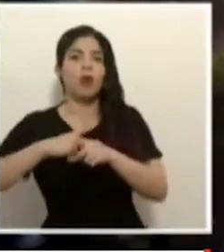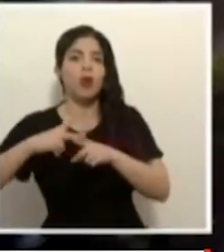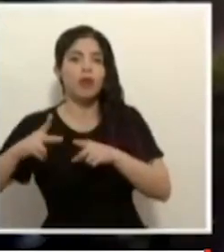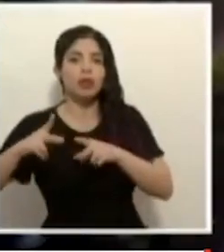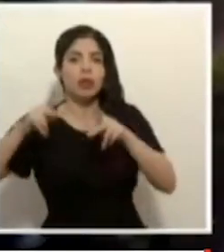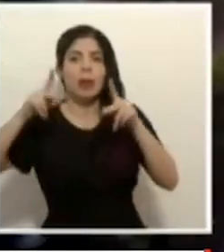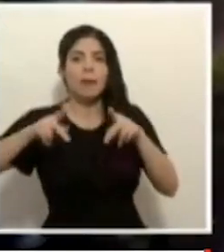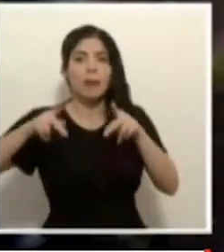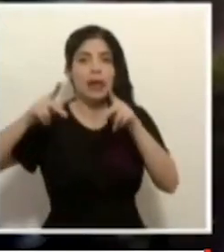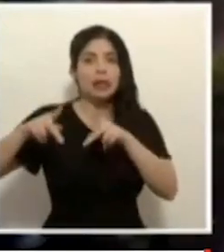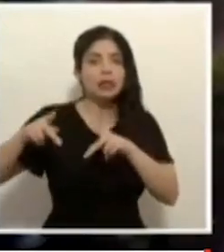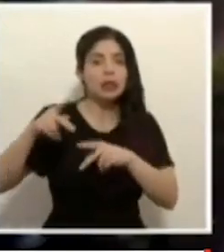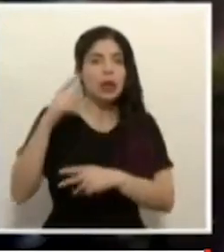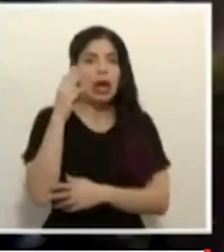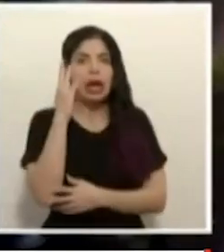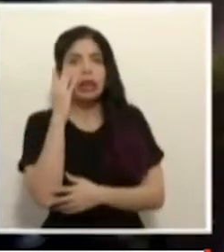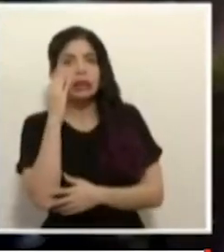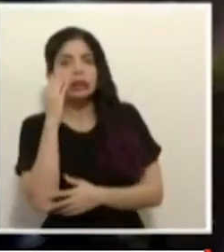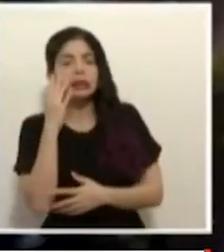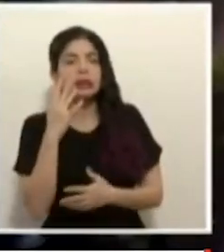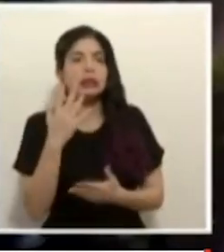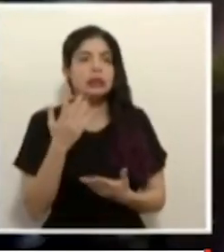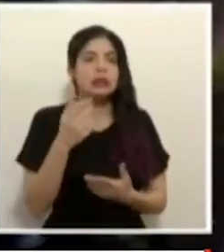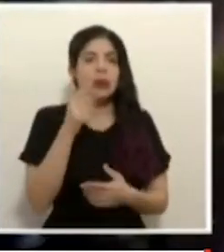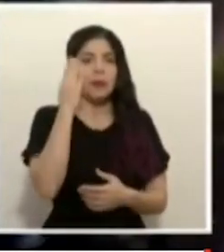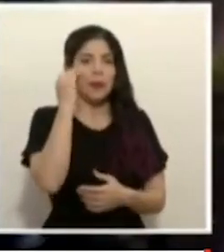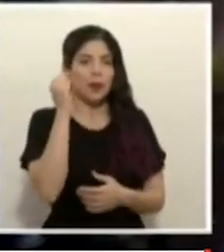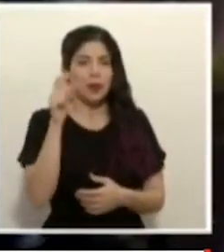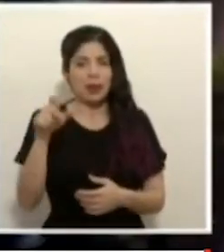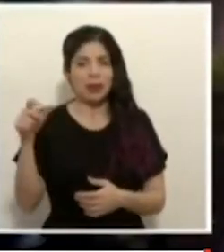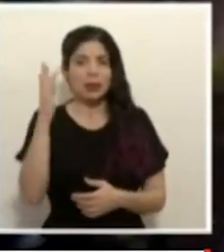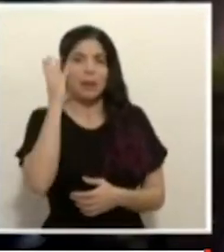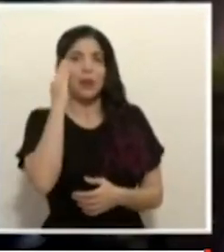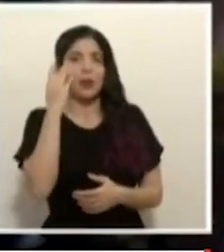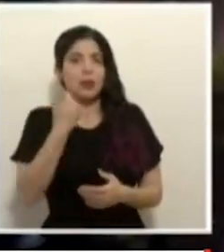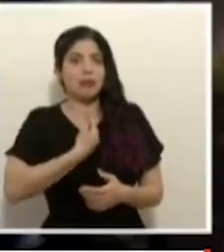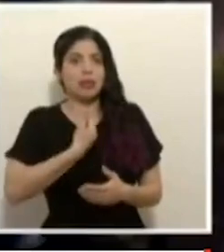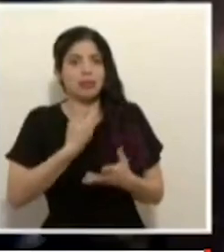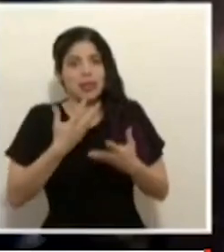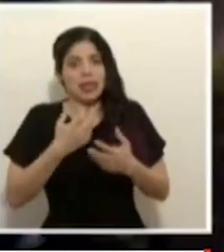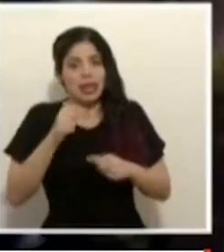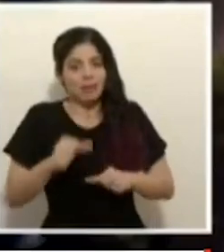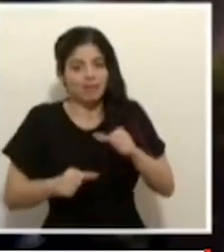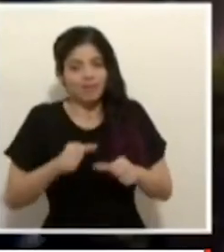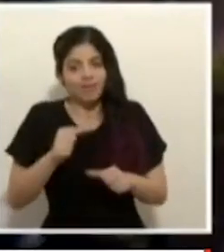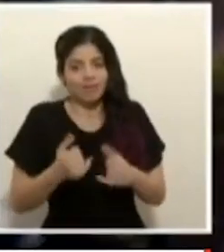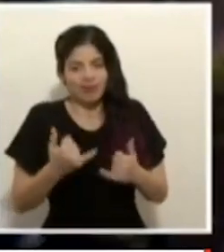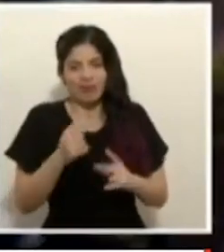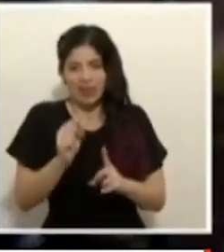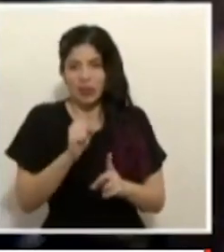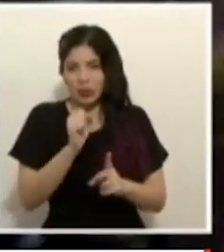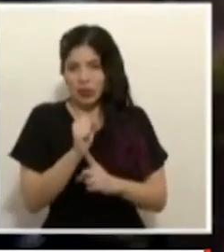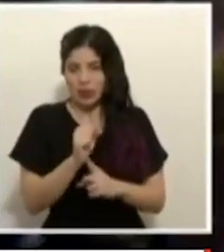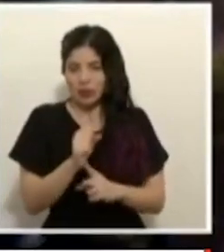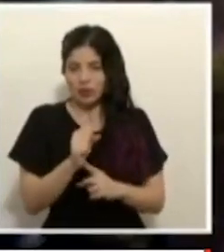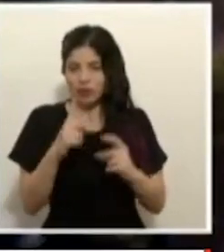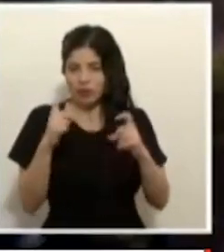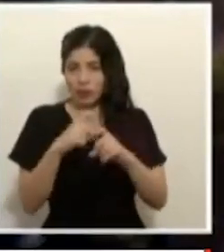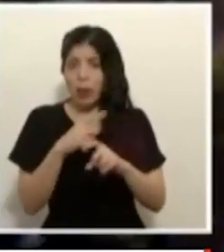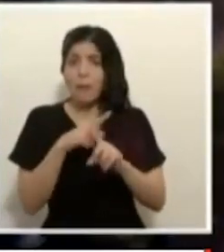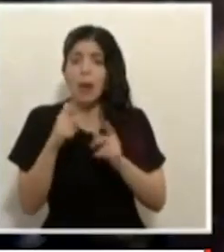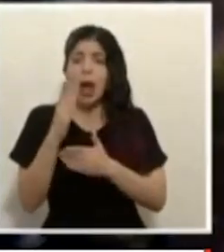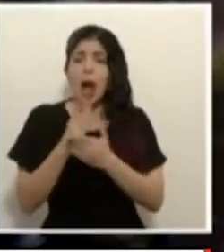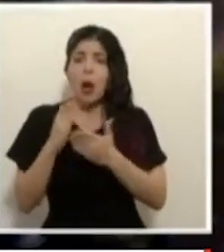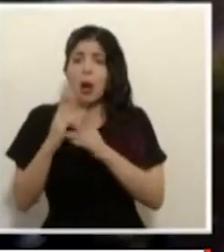de personas con inquietudes por tratar de salir adelante de esta de esta crisis sin embargo algunos de los